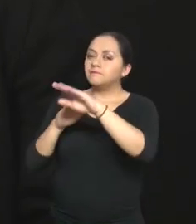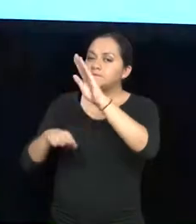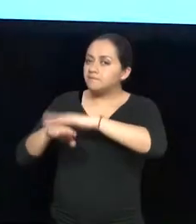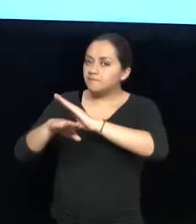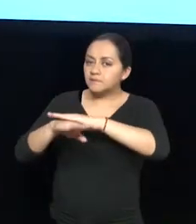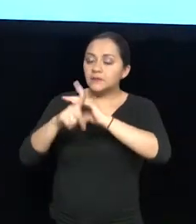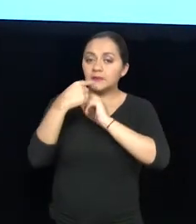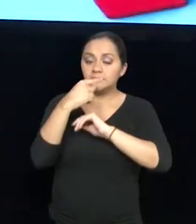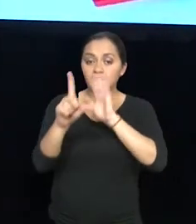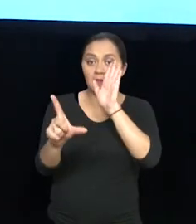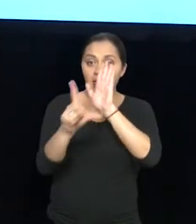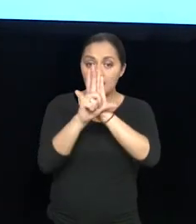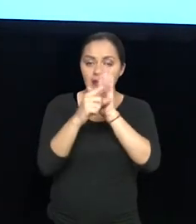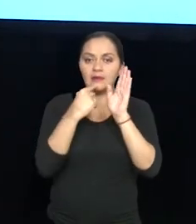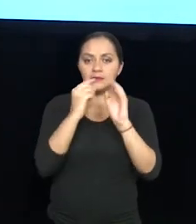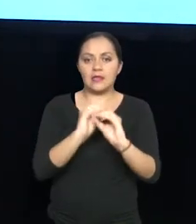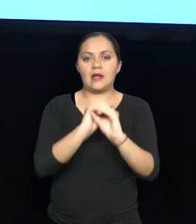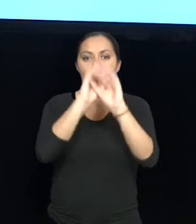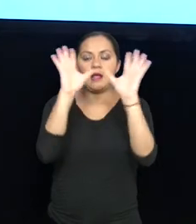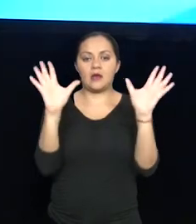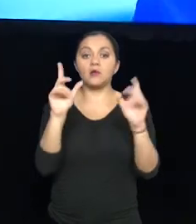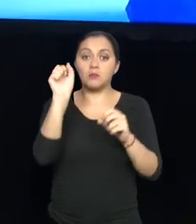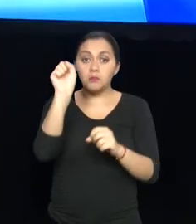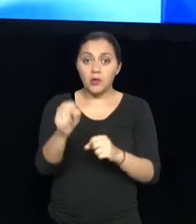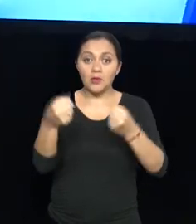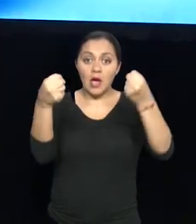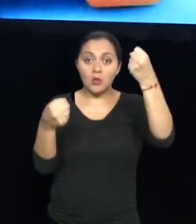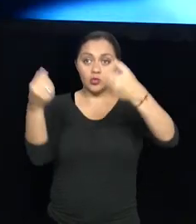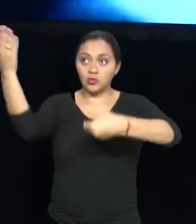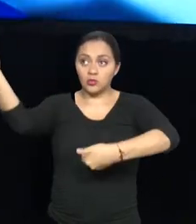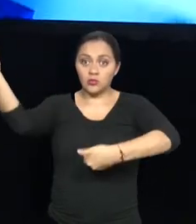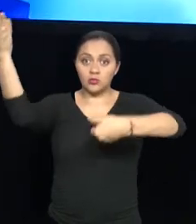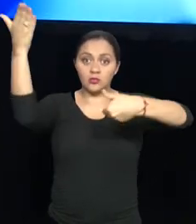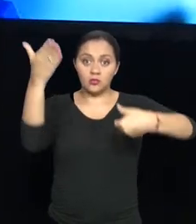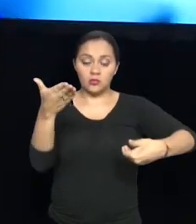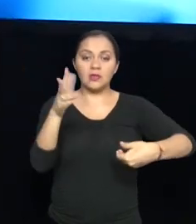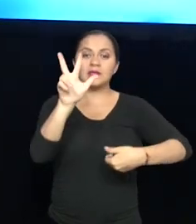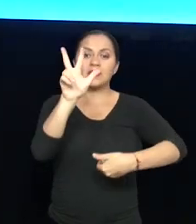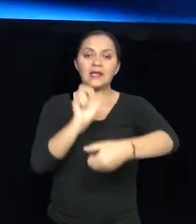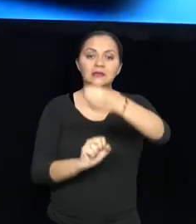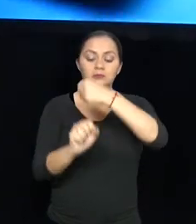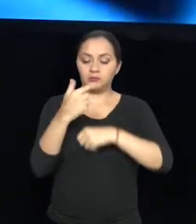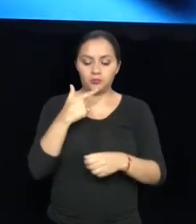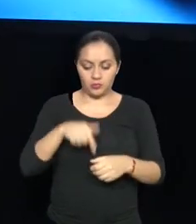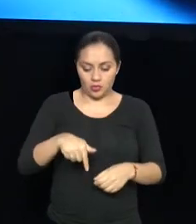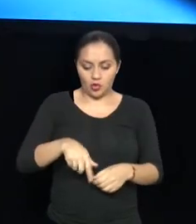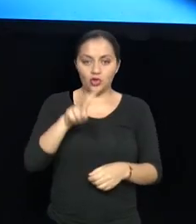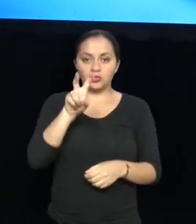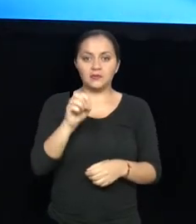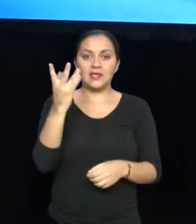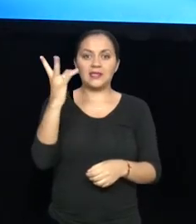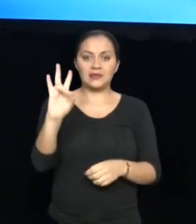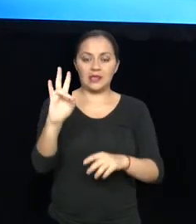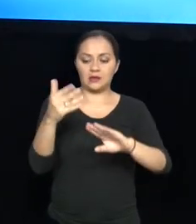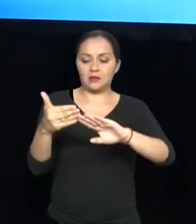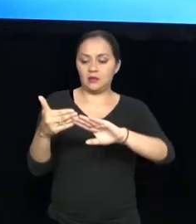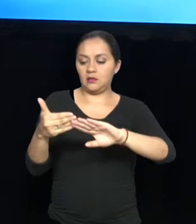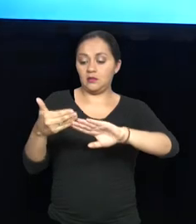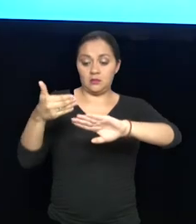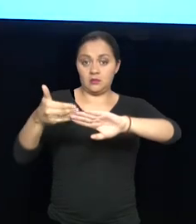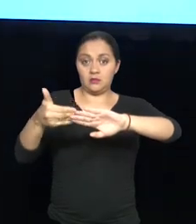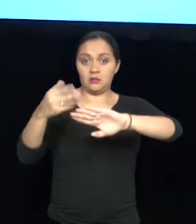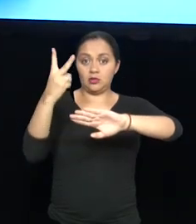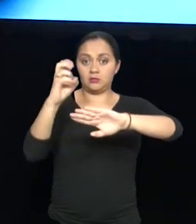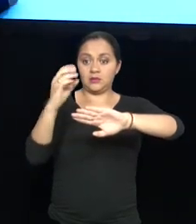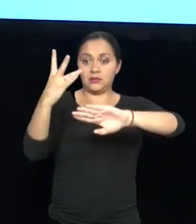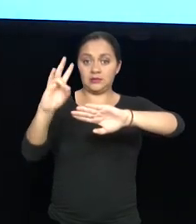porque la ley establece que tú puedes traerte un vehículo de tres años anteriores justo desde la fecha